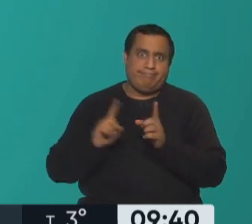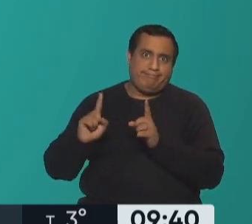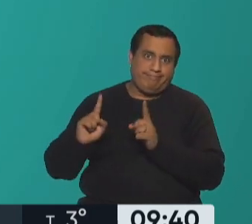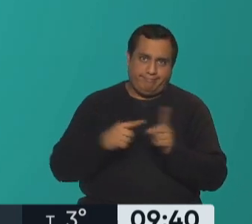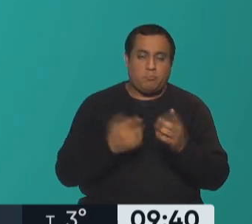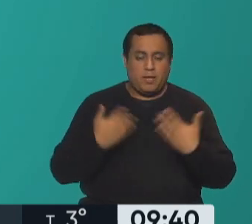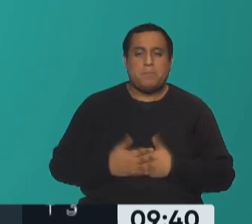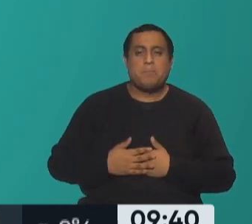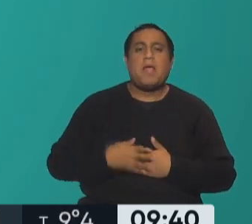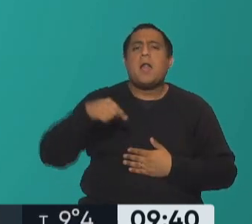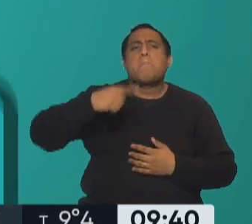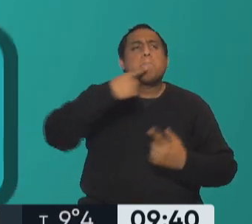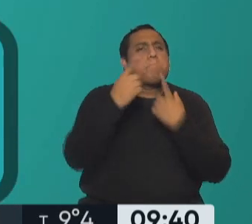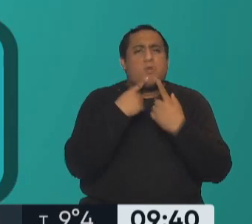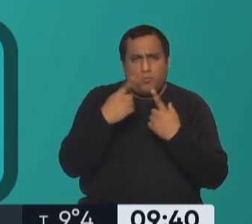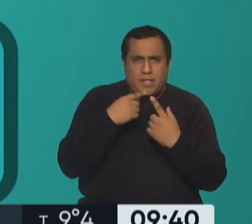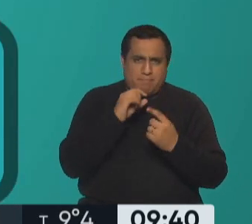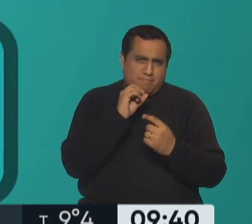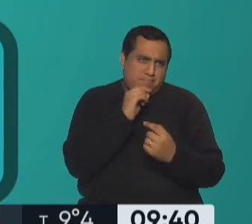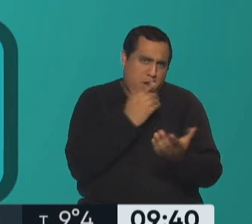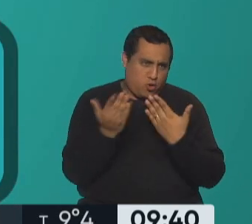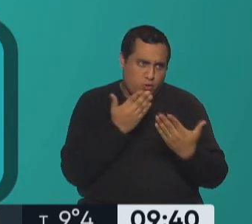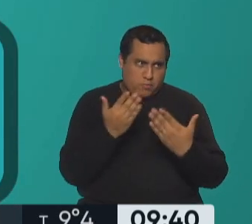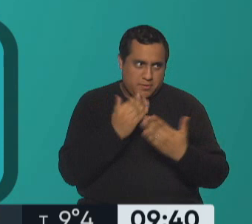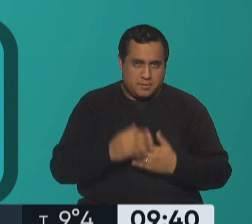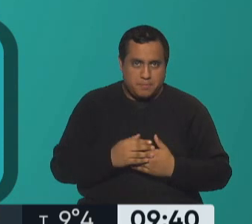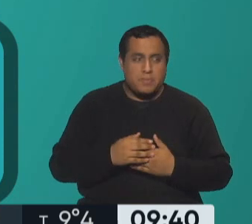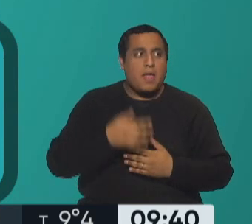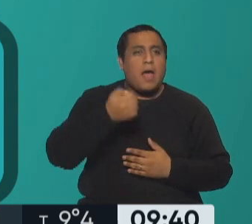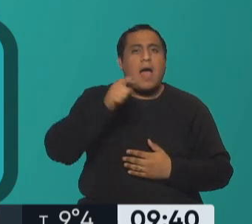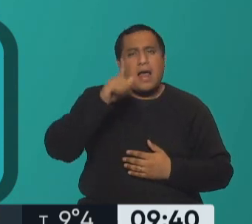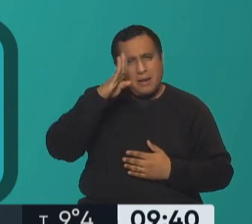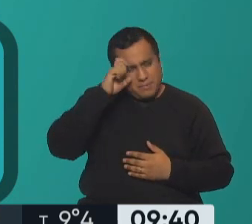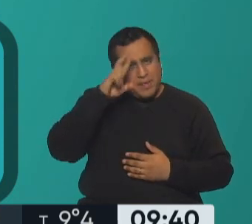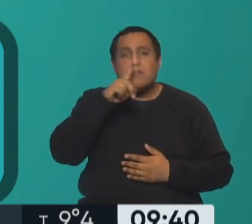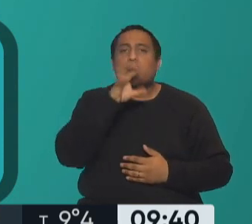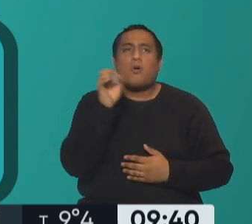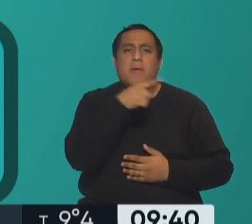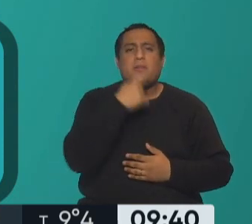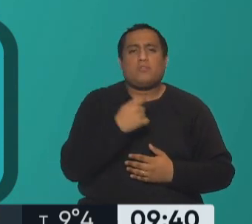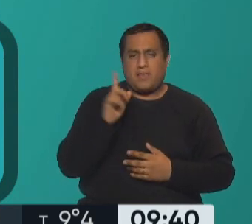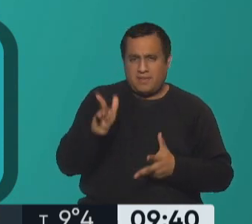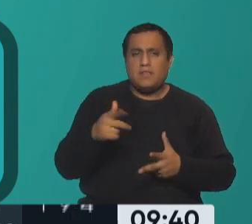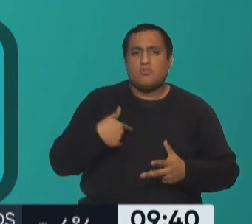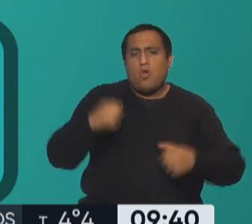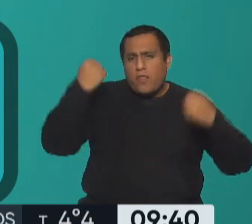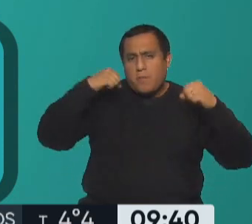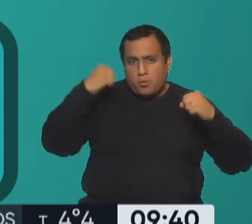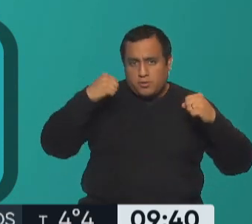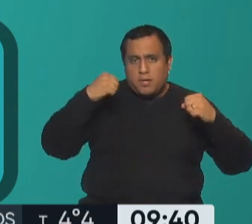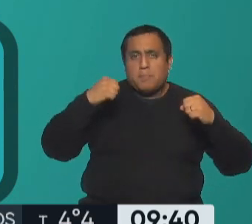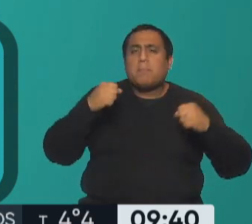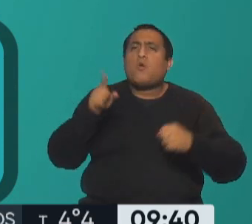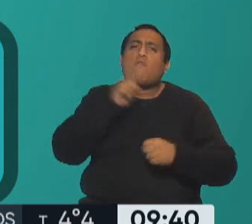Tengo un par de preguntas para compartirte de los televidentes. Alberto de Mendoza, ¿hago mucho deporte? ¿Cuándo es conveniente que las coma?